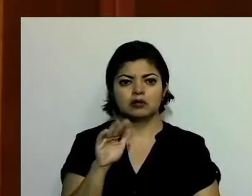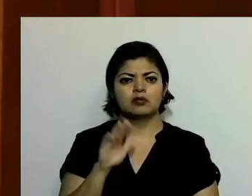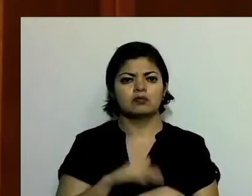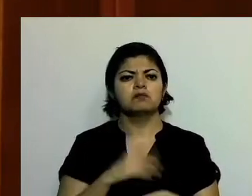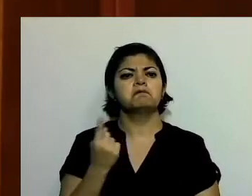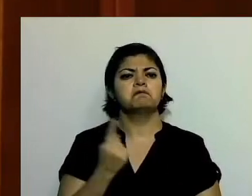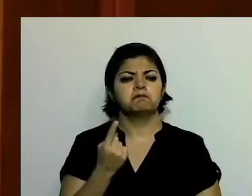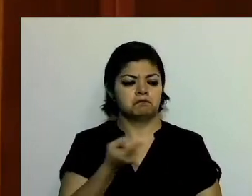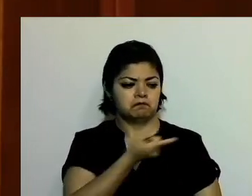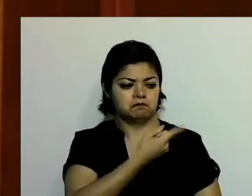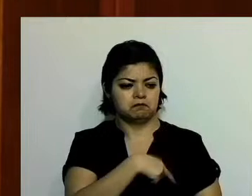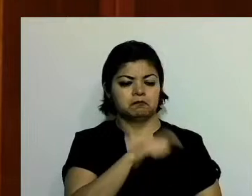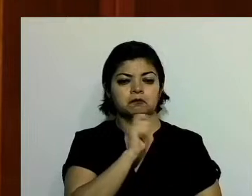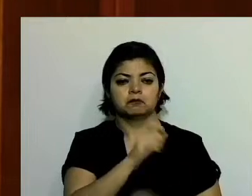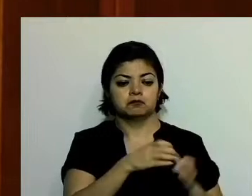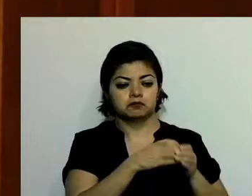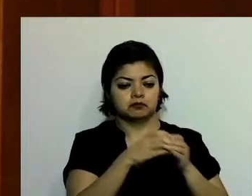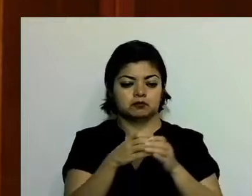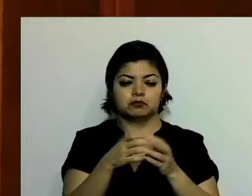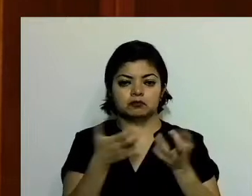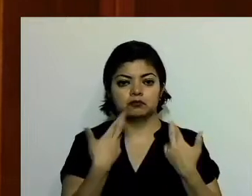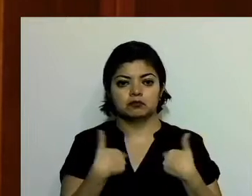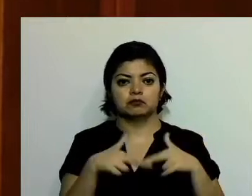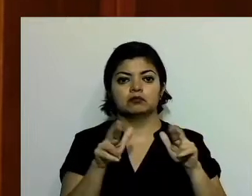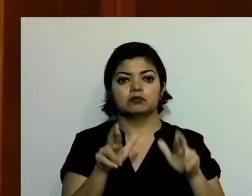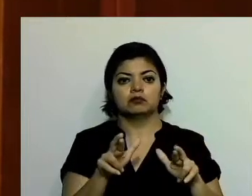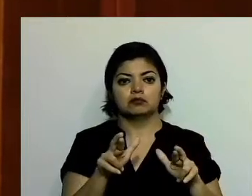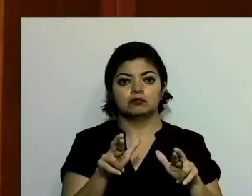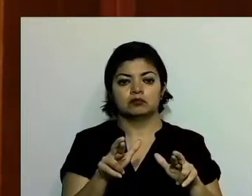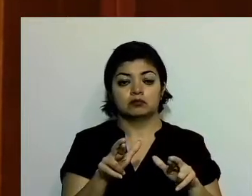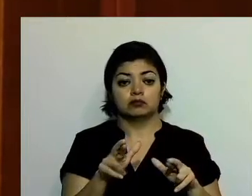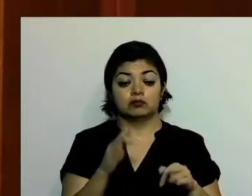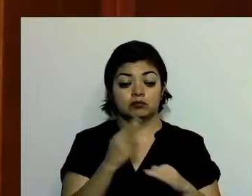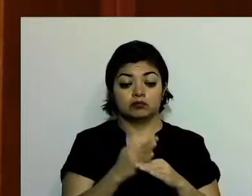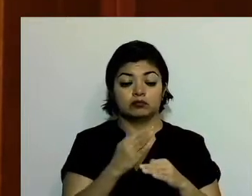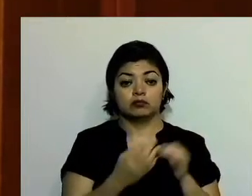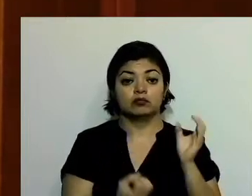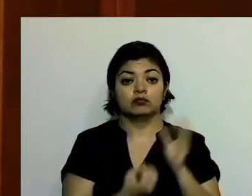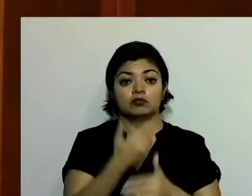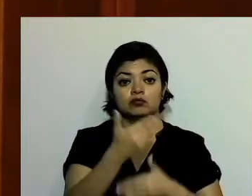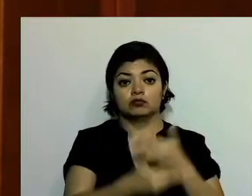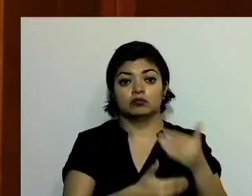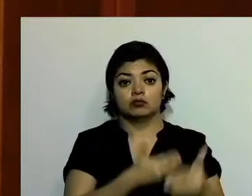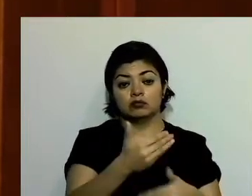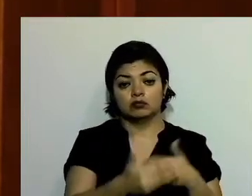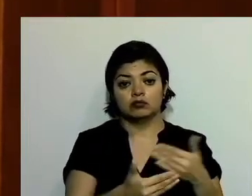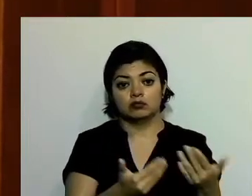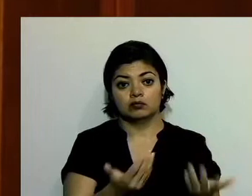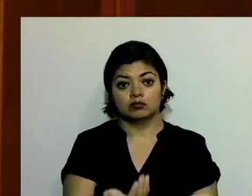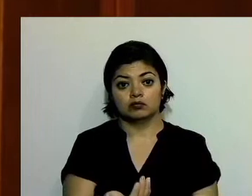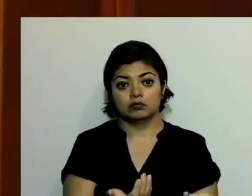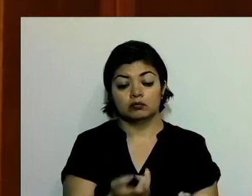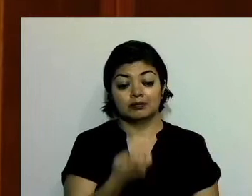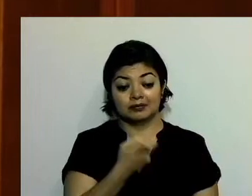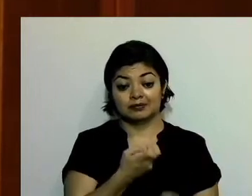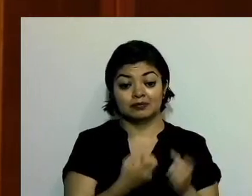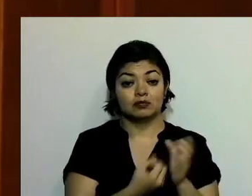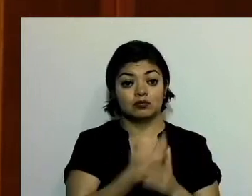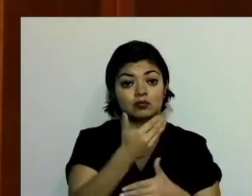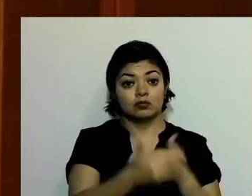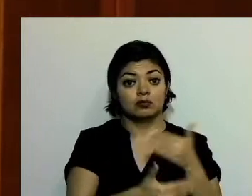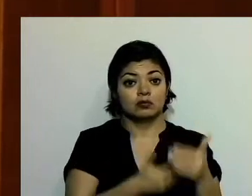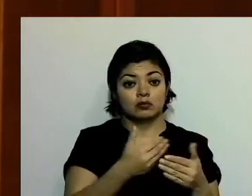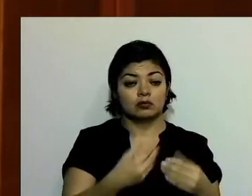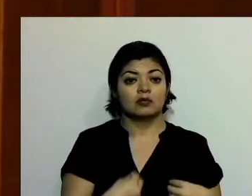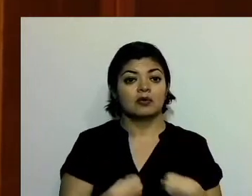los representantes en esta nueva etapa, en esta nueva etapa de la vida